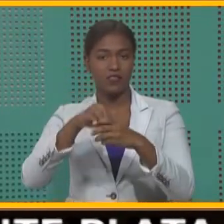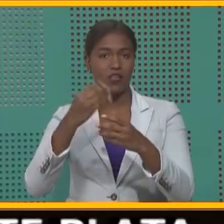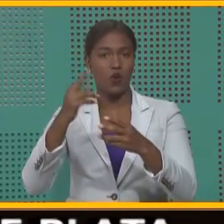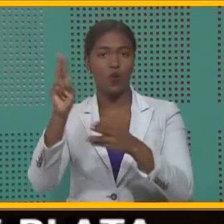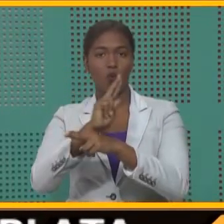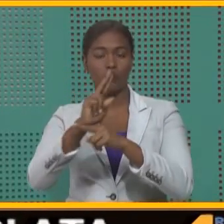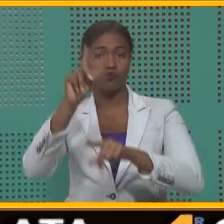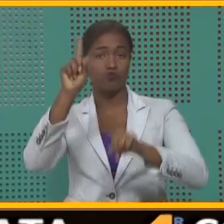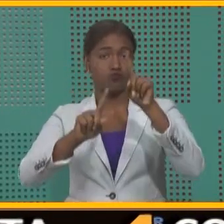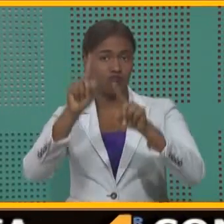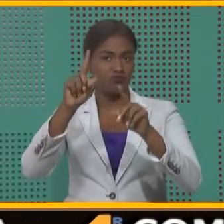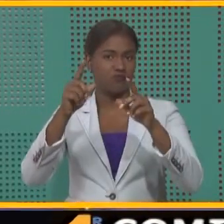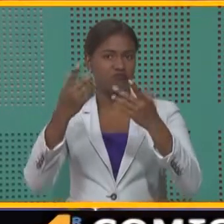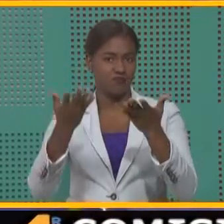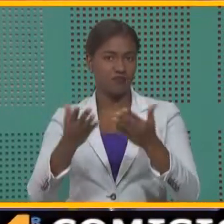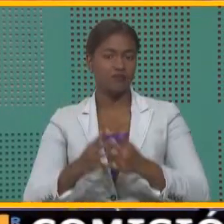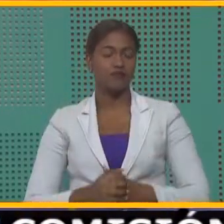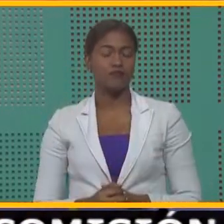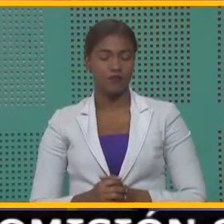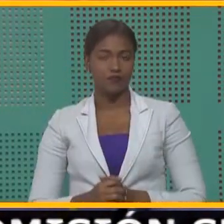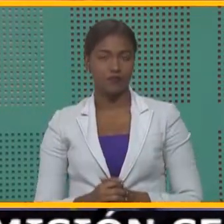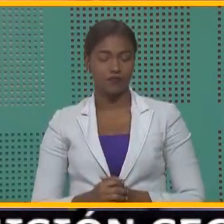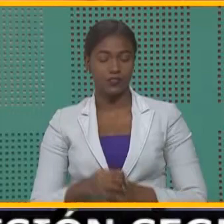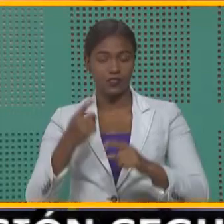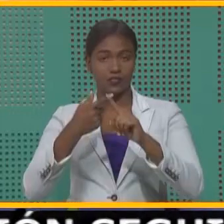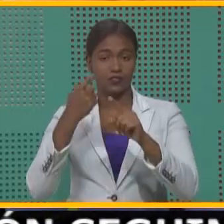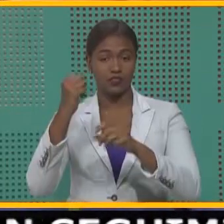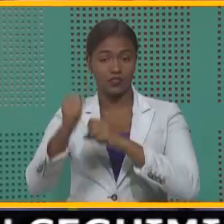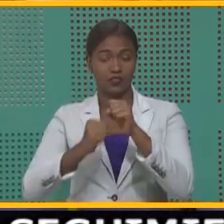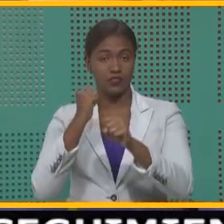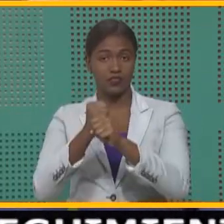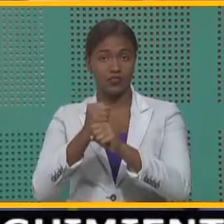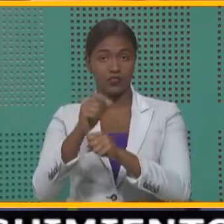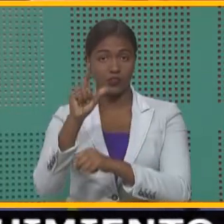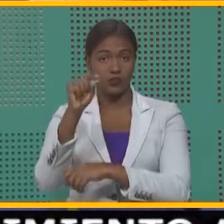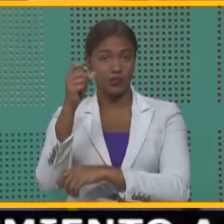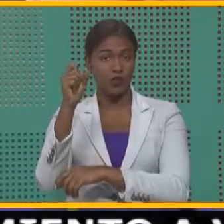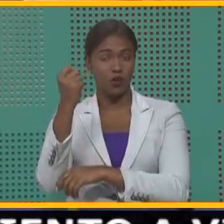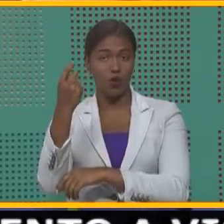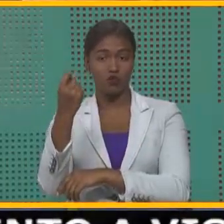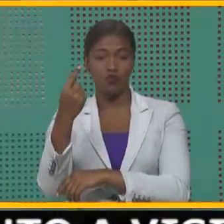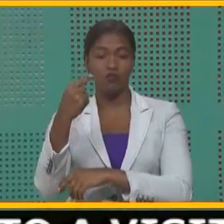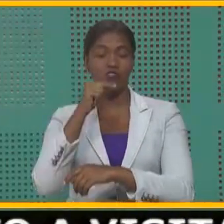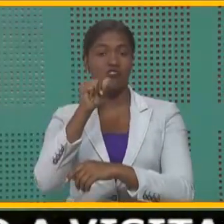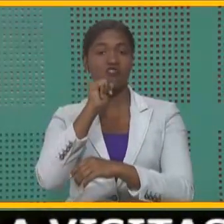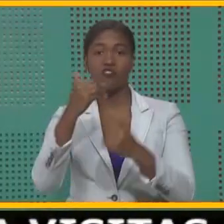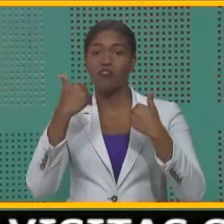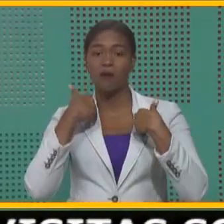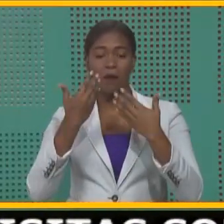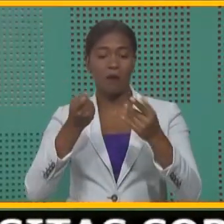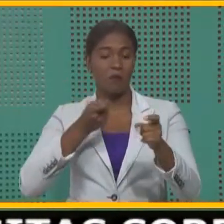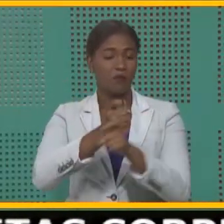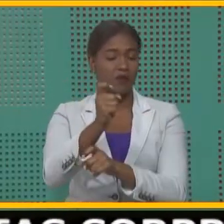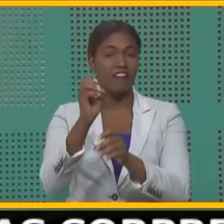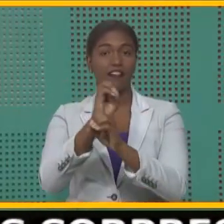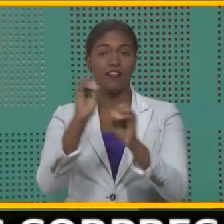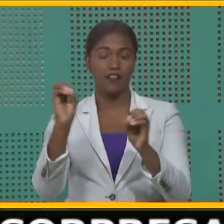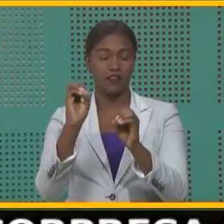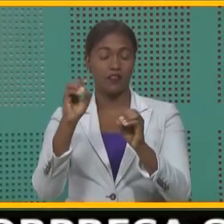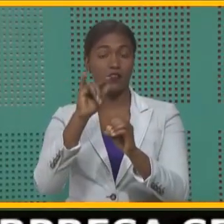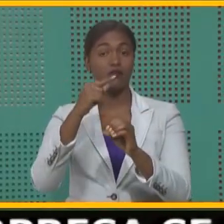artificiales. Desde el año 2011 no tenemos un lesionado. Eso es un logro que a nivel latinoamericano